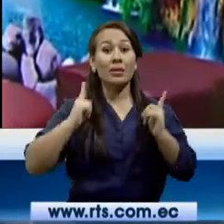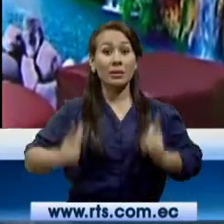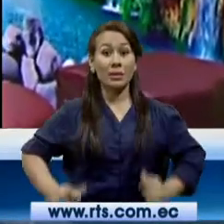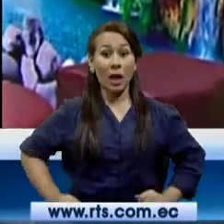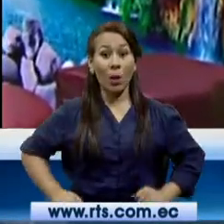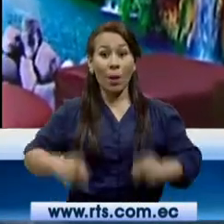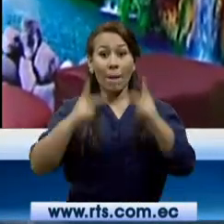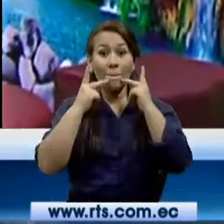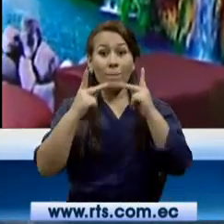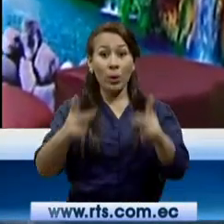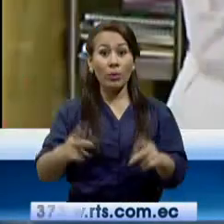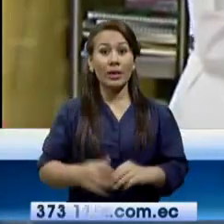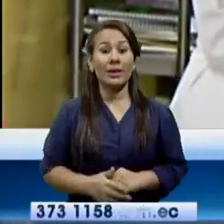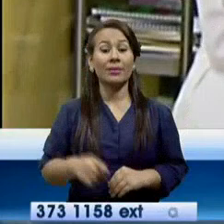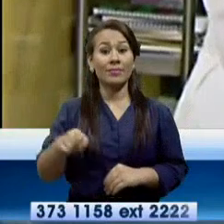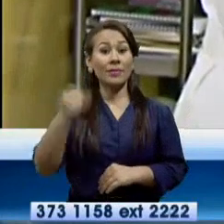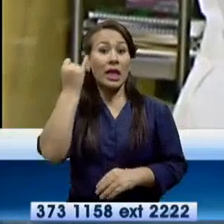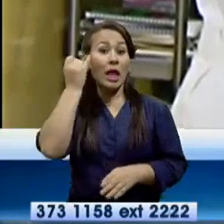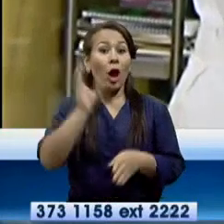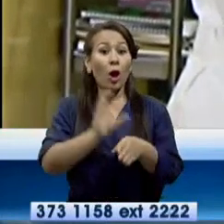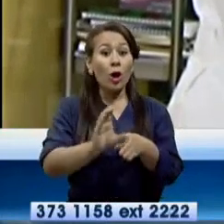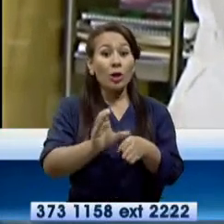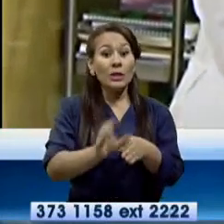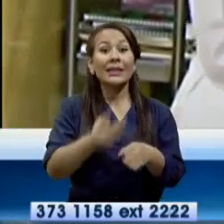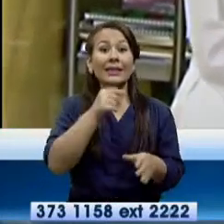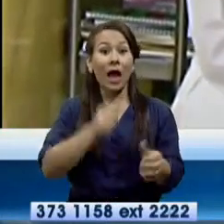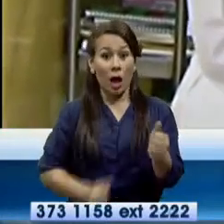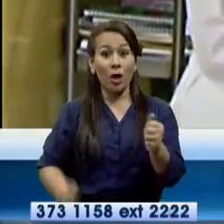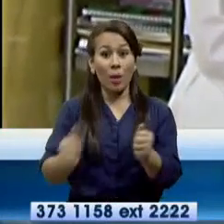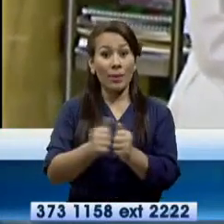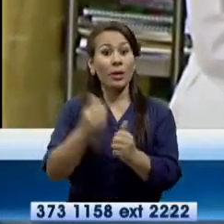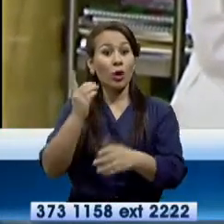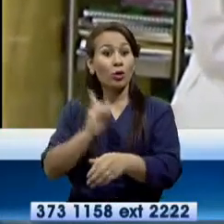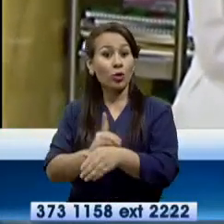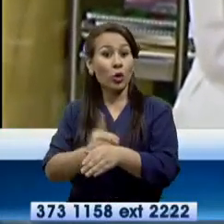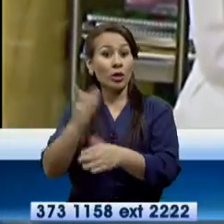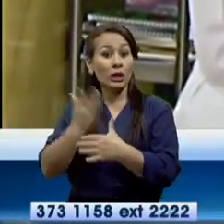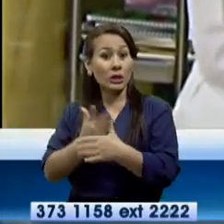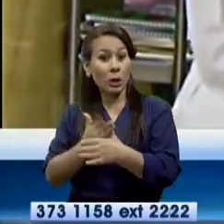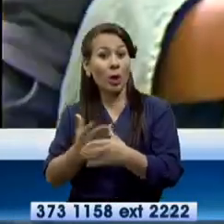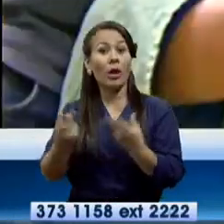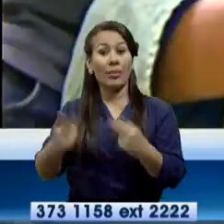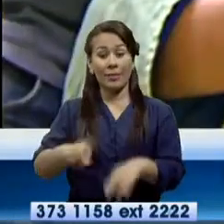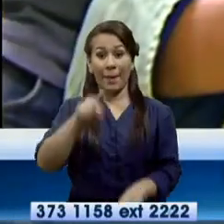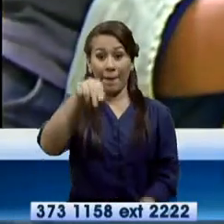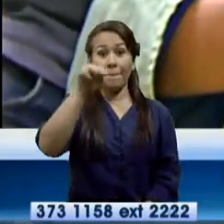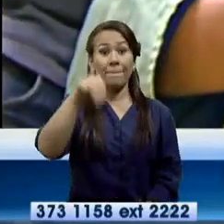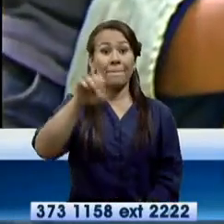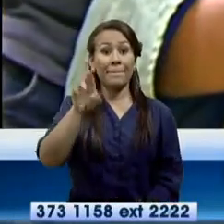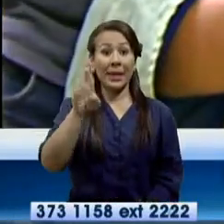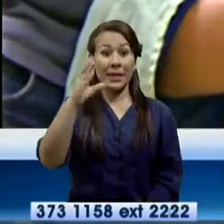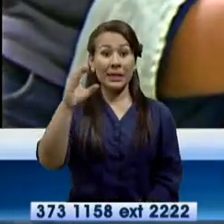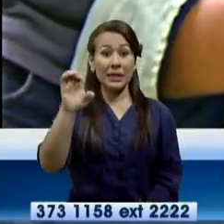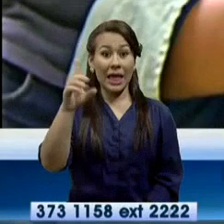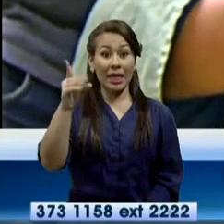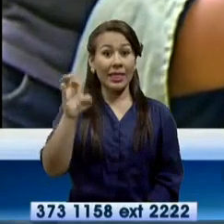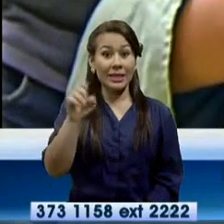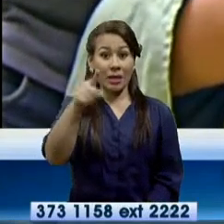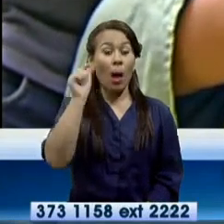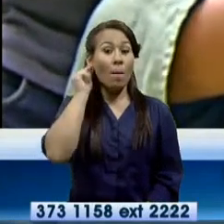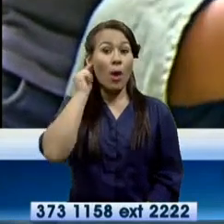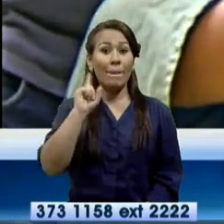y compone además la consejería y acompañamiento psicológico. Mercedes es madre primeriza y está